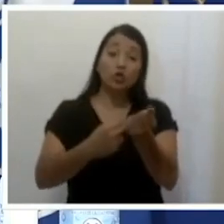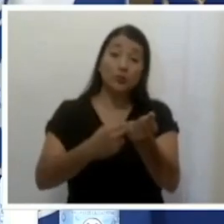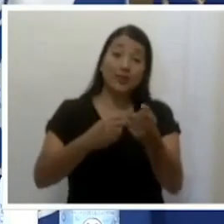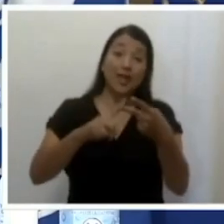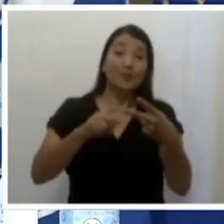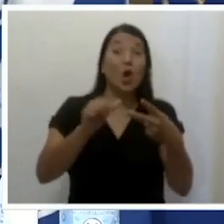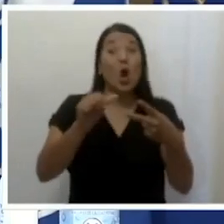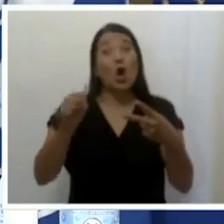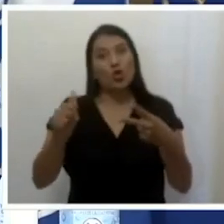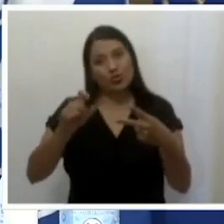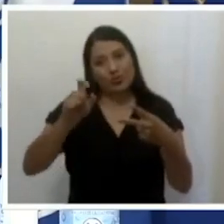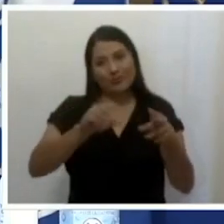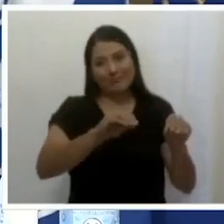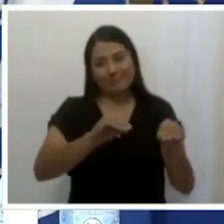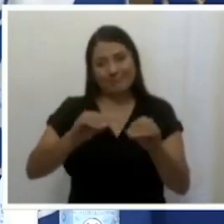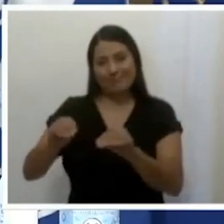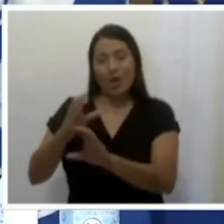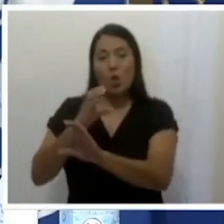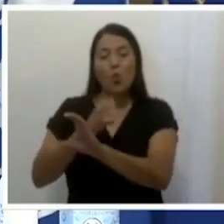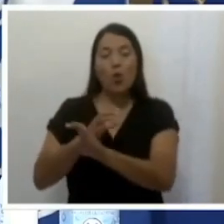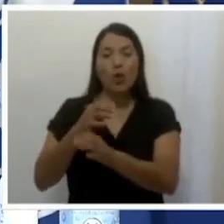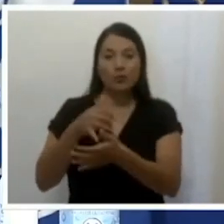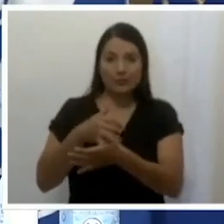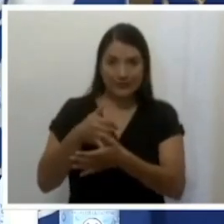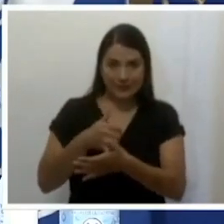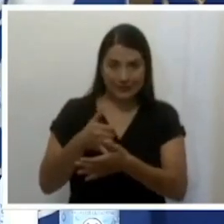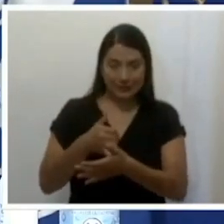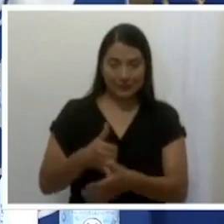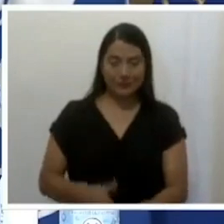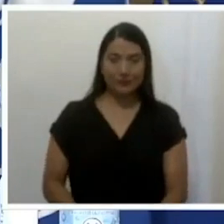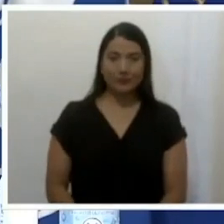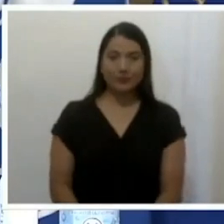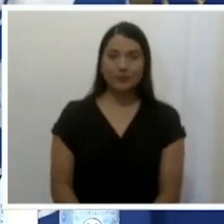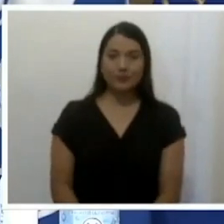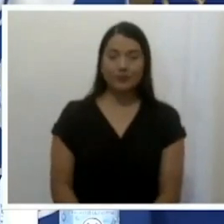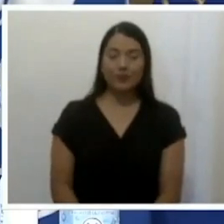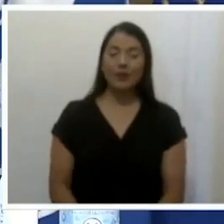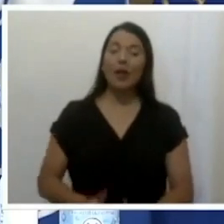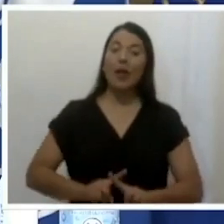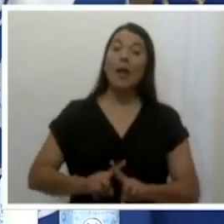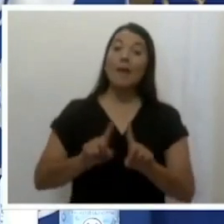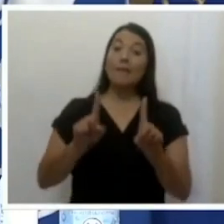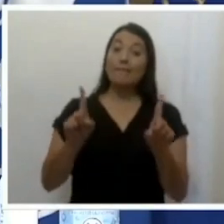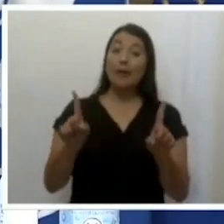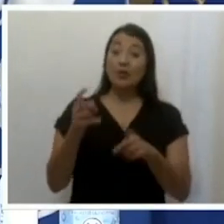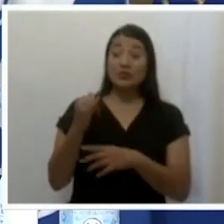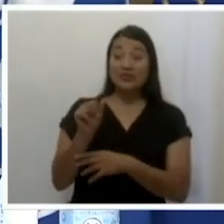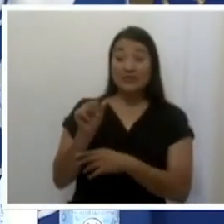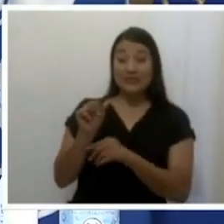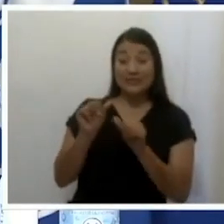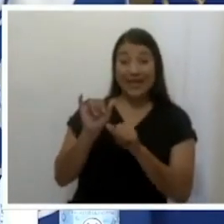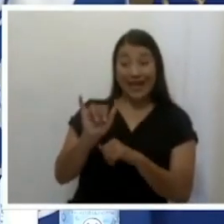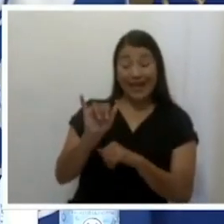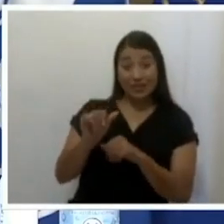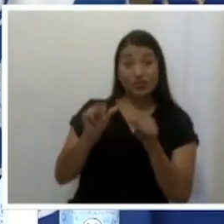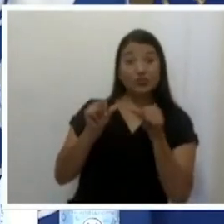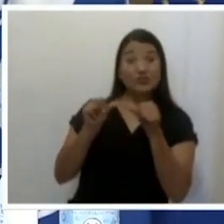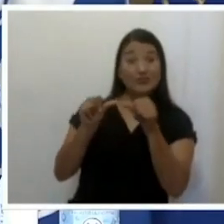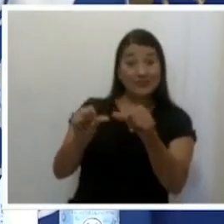estadísticas de cuidados intensivos. Pero si este ritmo aumentara